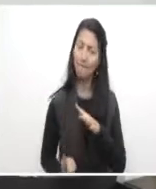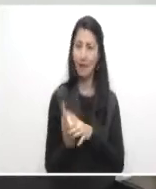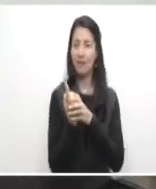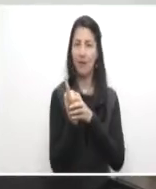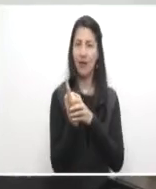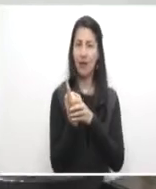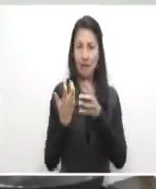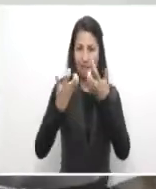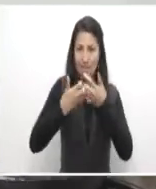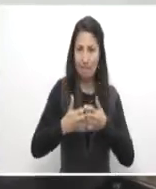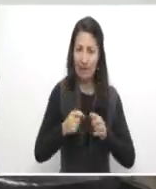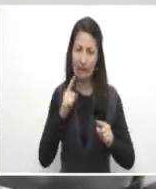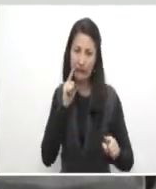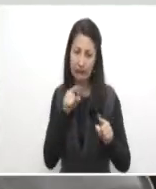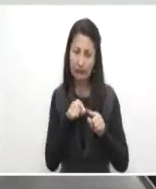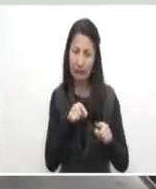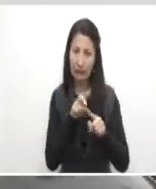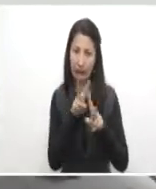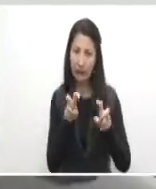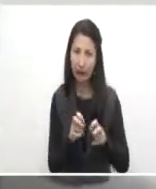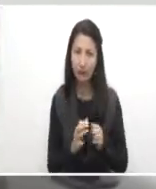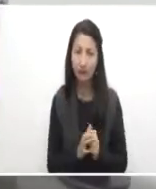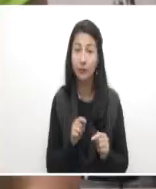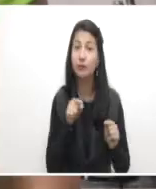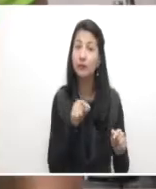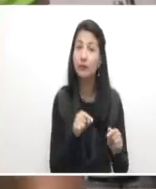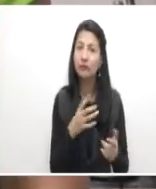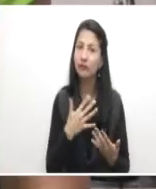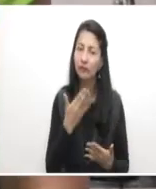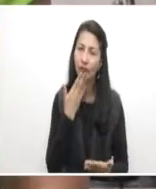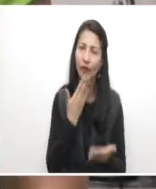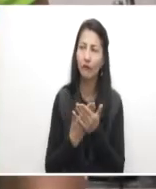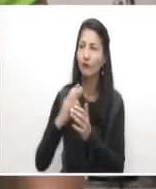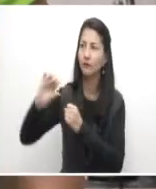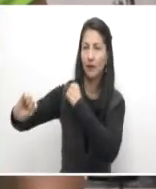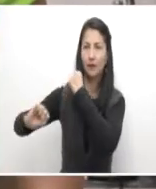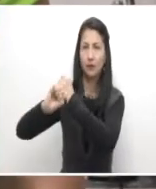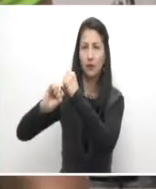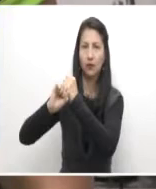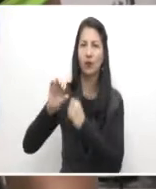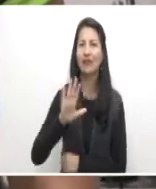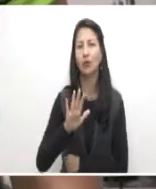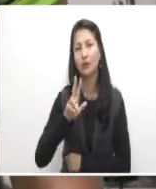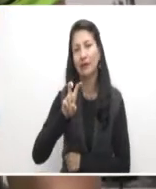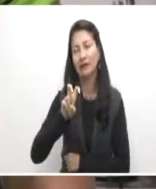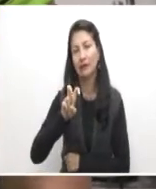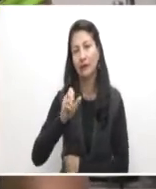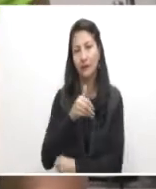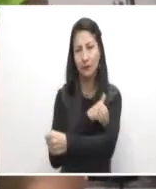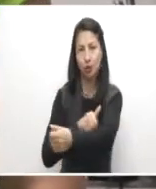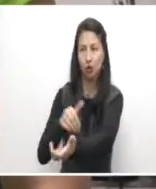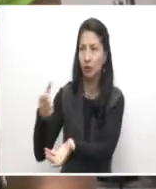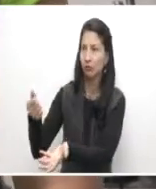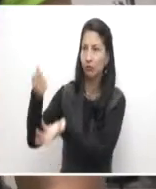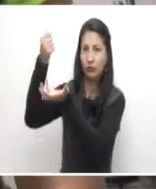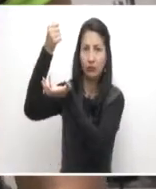crear empresas sobre este tema. Orana Life recibió del Fondo Emprender 57 millones de pesos